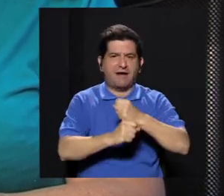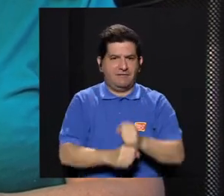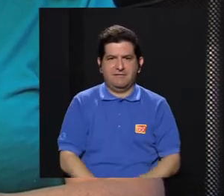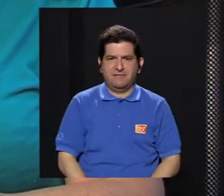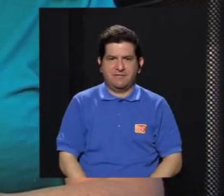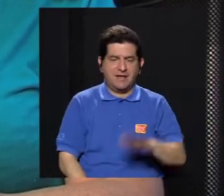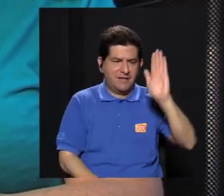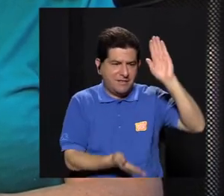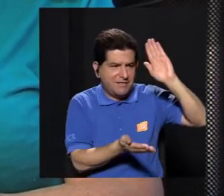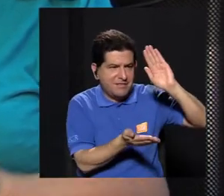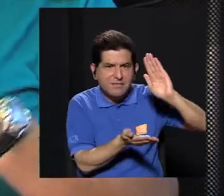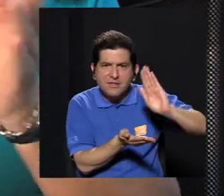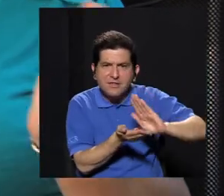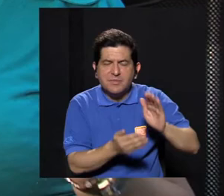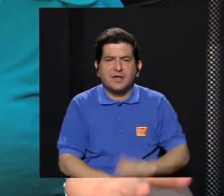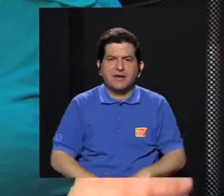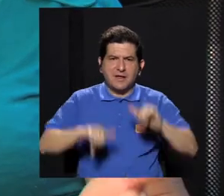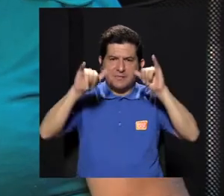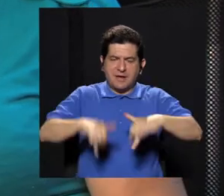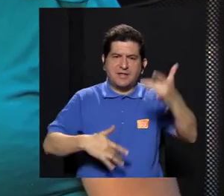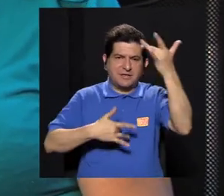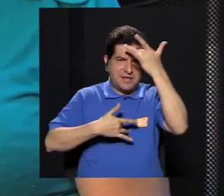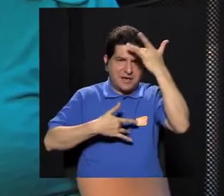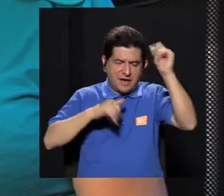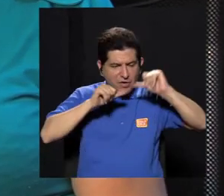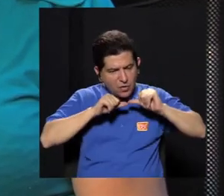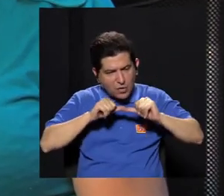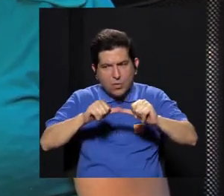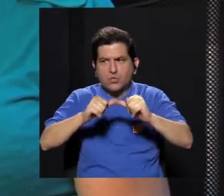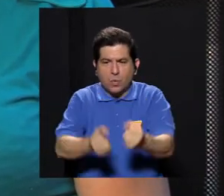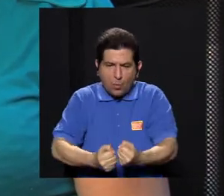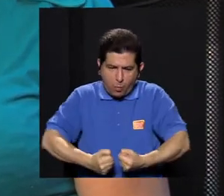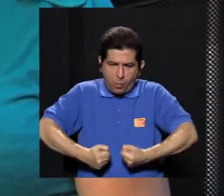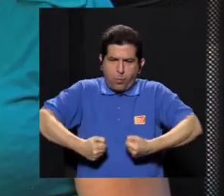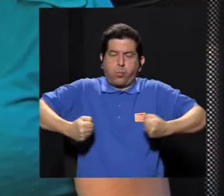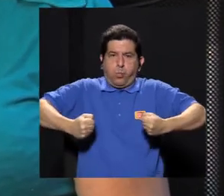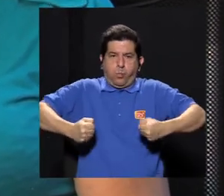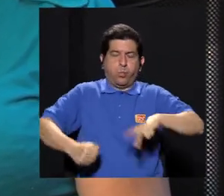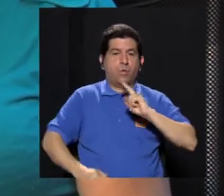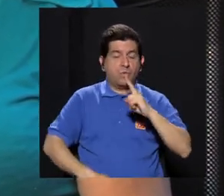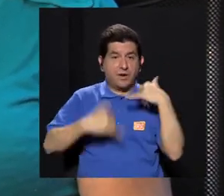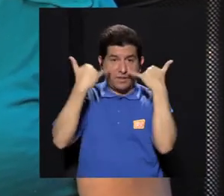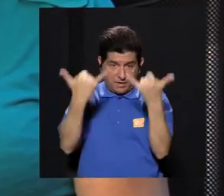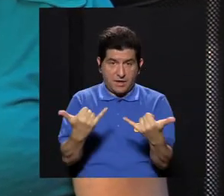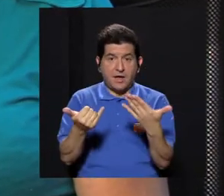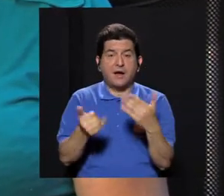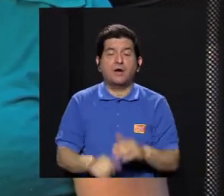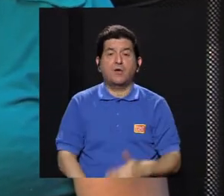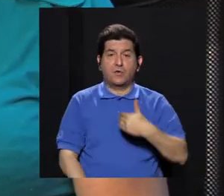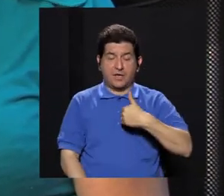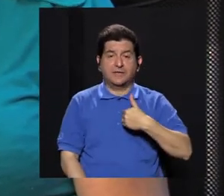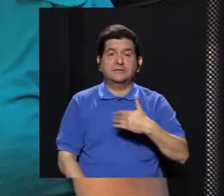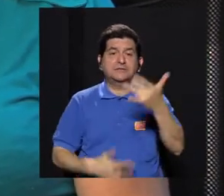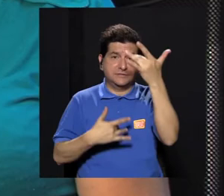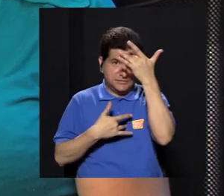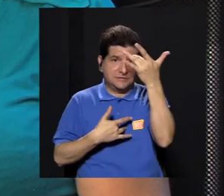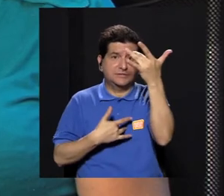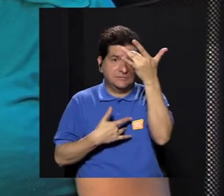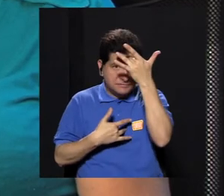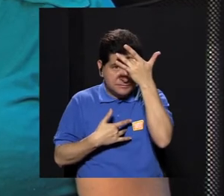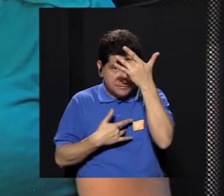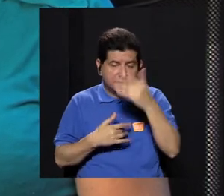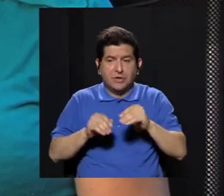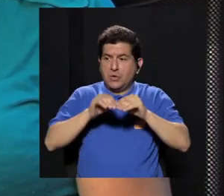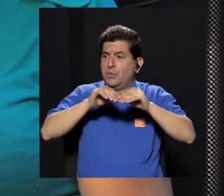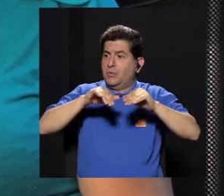lograr nada, no vamos a lograr que disminuya la prevalencia de enfermedades crónicas y de obesidad, ¿verdad? Que en estos momentos ya es